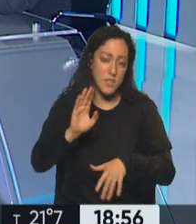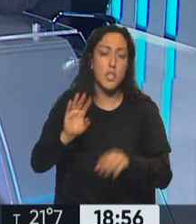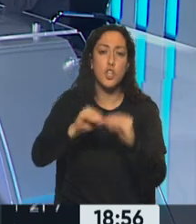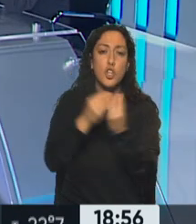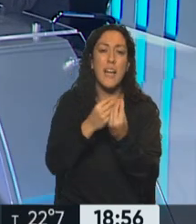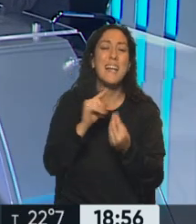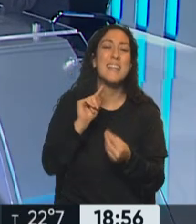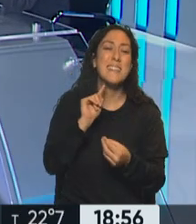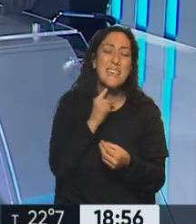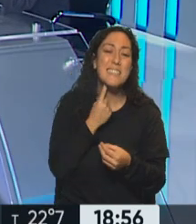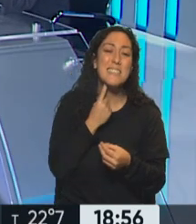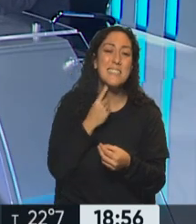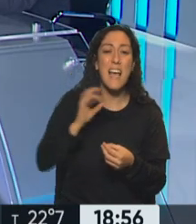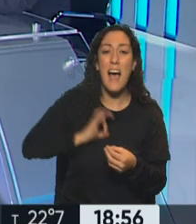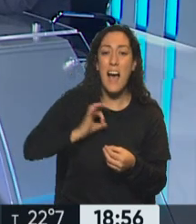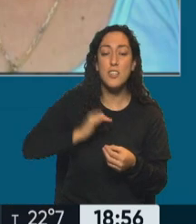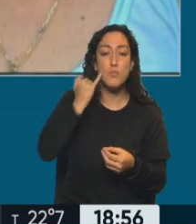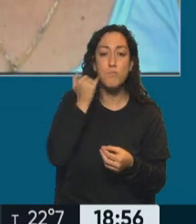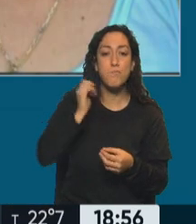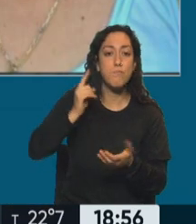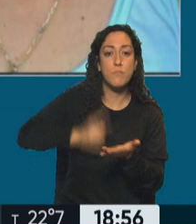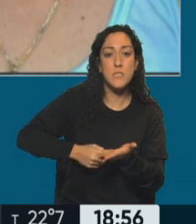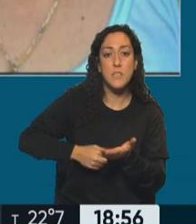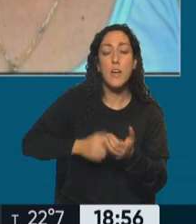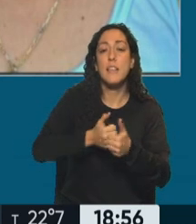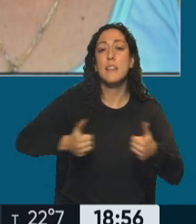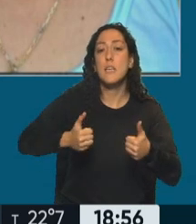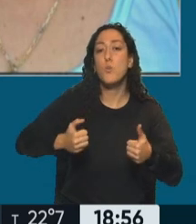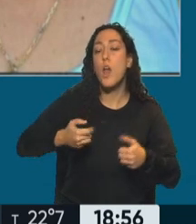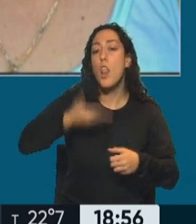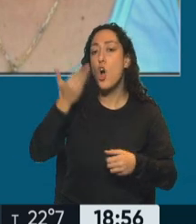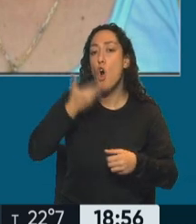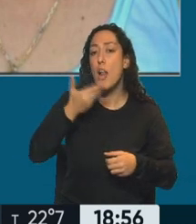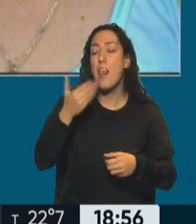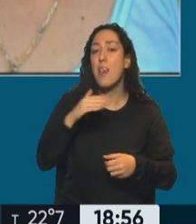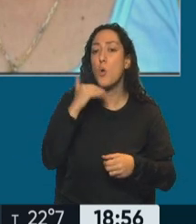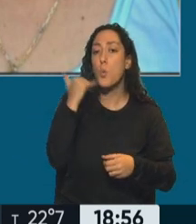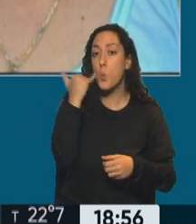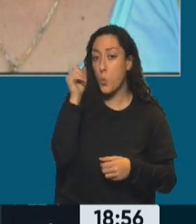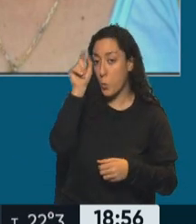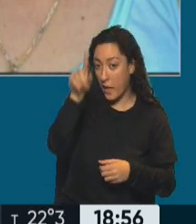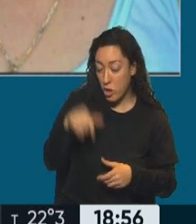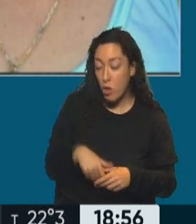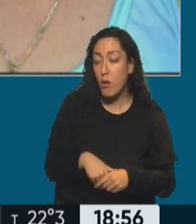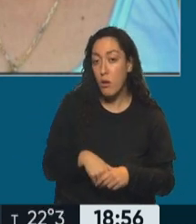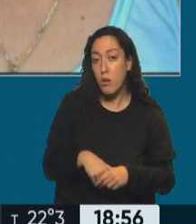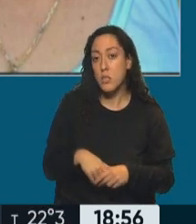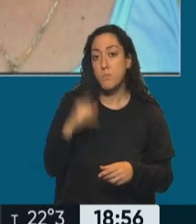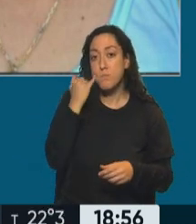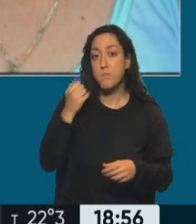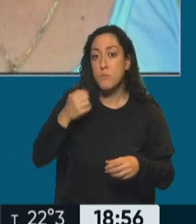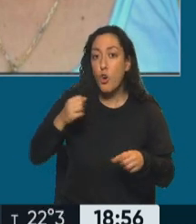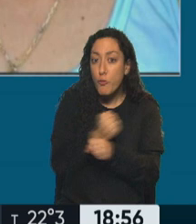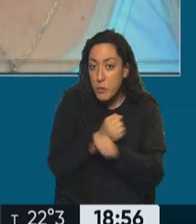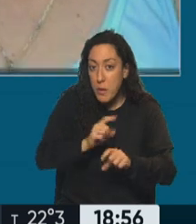años. Condenada. Condenada a 13 años por un tribunal oral jujeño. Tampoco está firme esta causa.